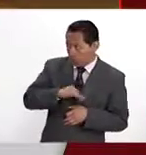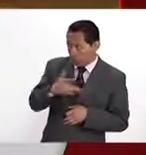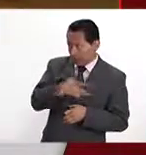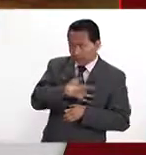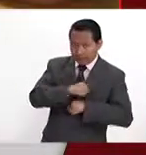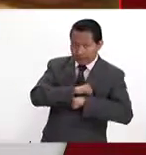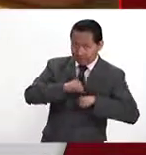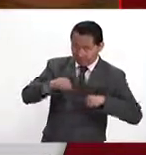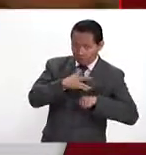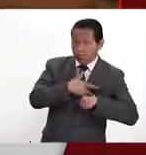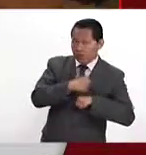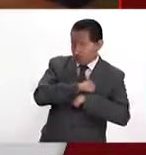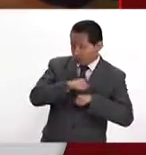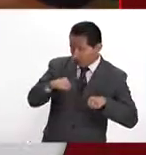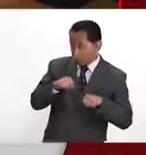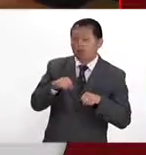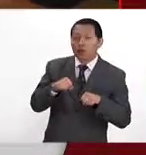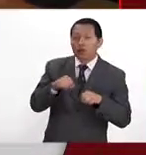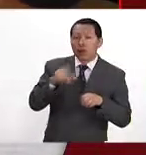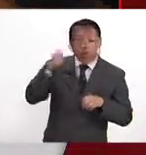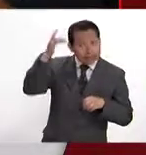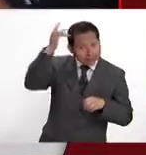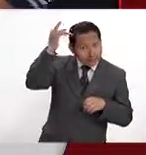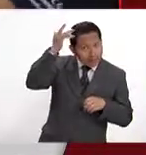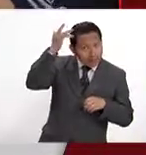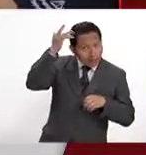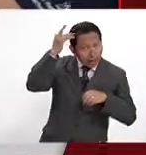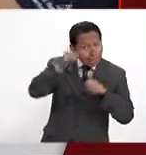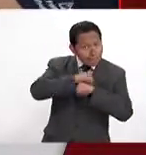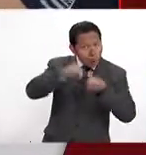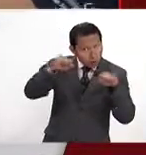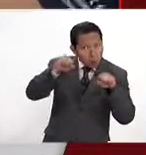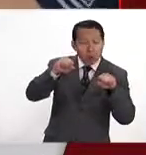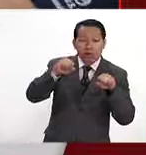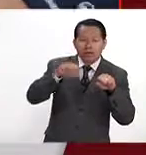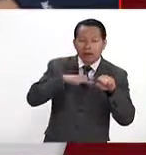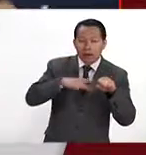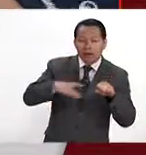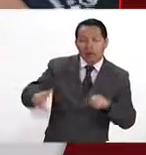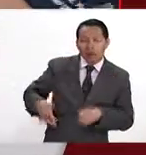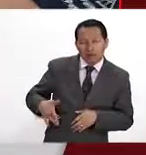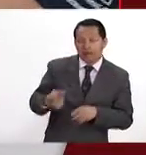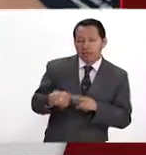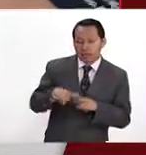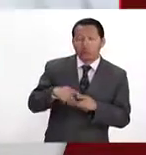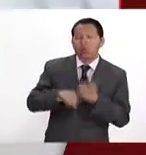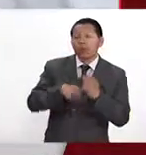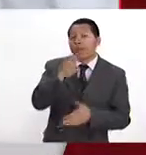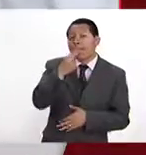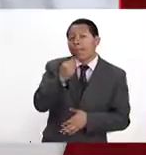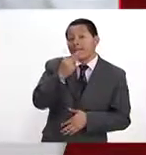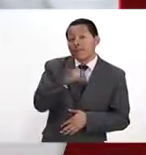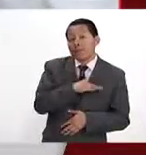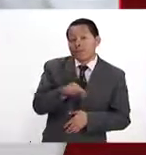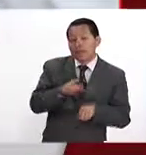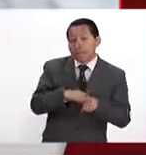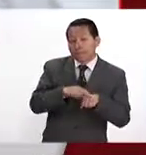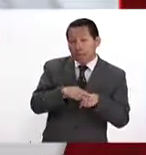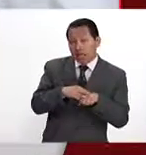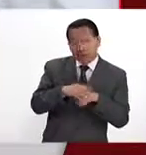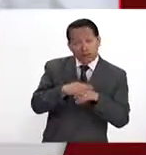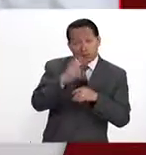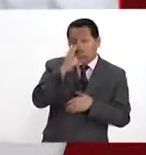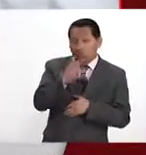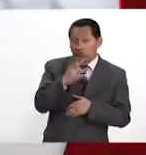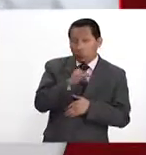cardíaco? Un un infarto, un evento vascular cerebral, tiene mayor probabilidad de hacer lesión renal. Entonces, por ejemplo, en los diabéticos tenemos que ser mucho más estrictos